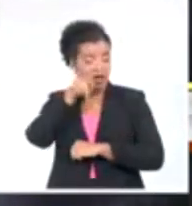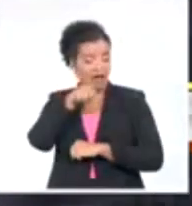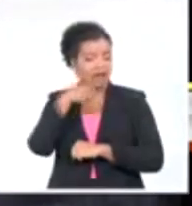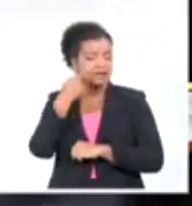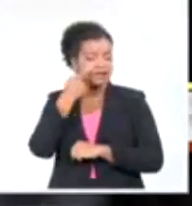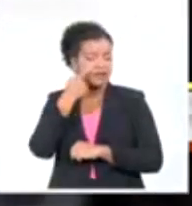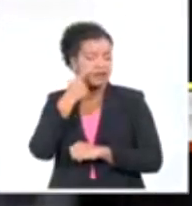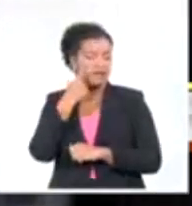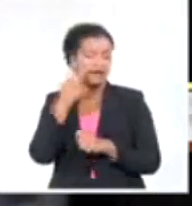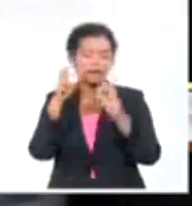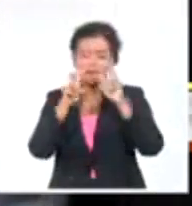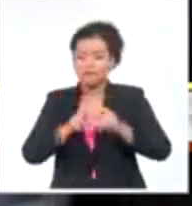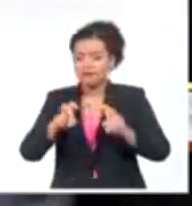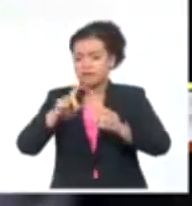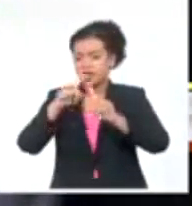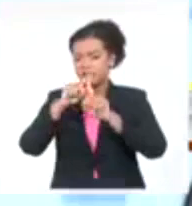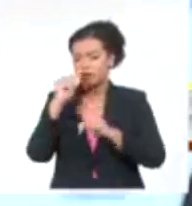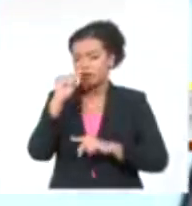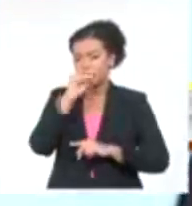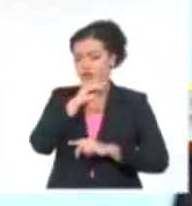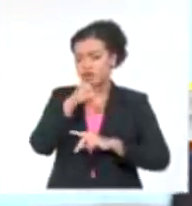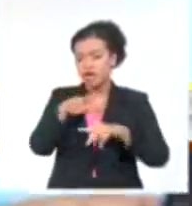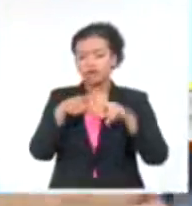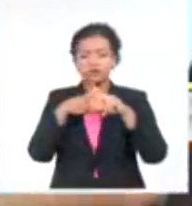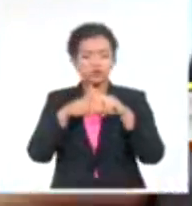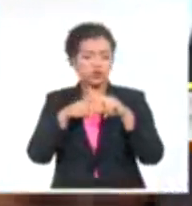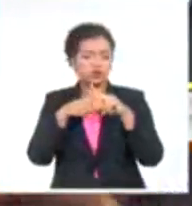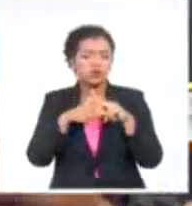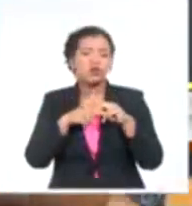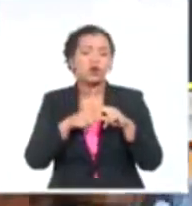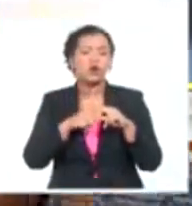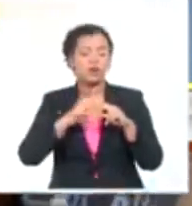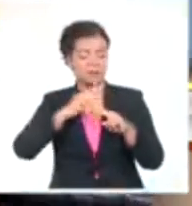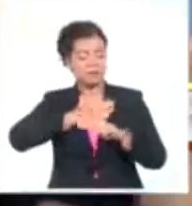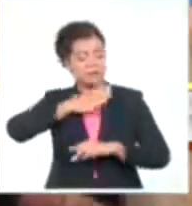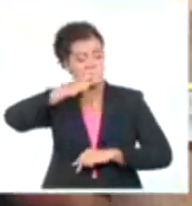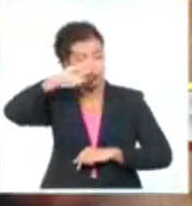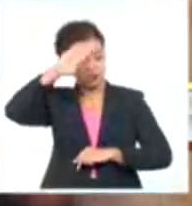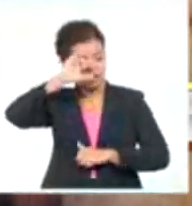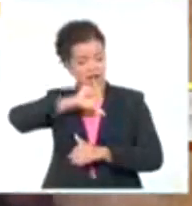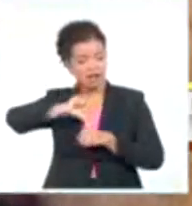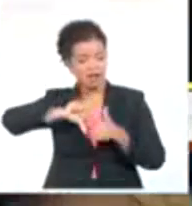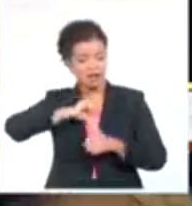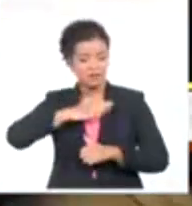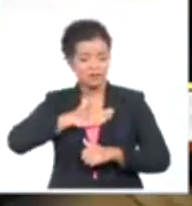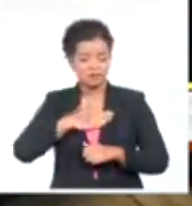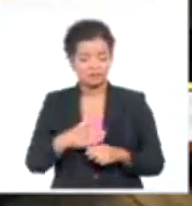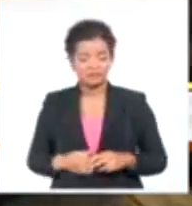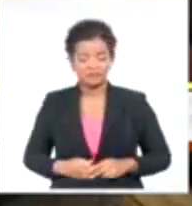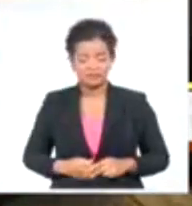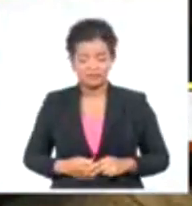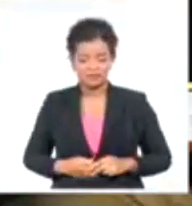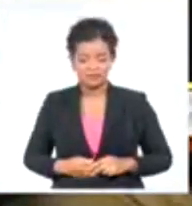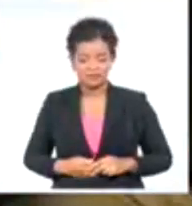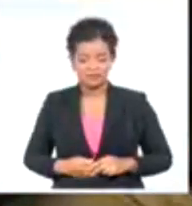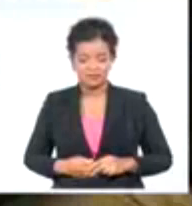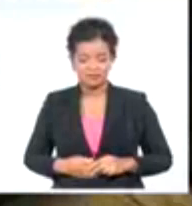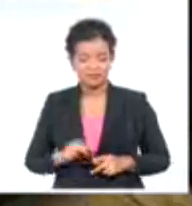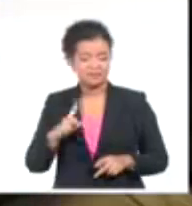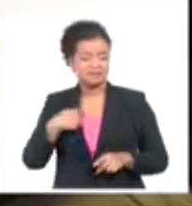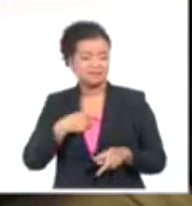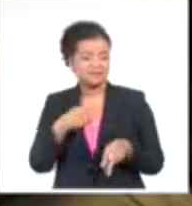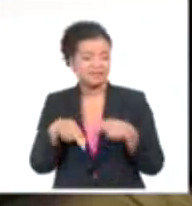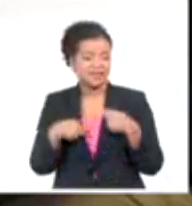tecnologías, cual Espoleta, con soluciones desde y para la nación caribeña. De eso se trata Espoleta, explotar esa